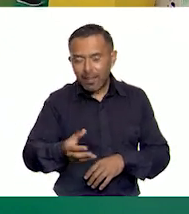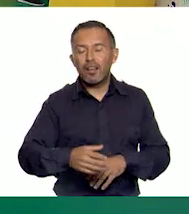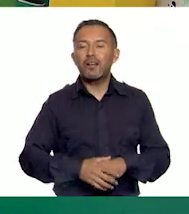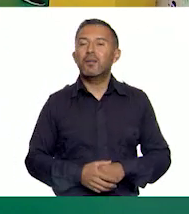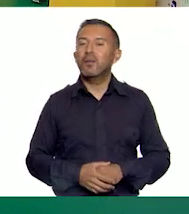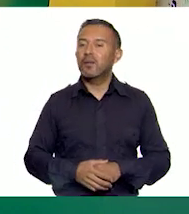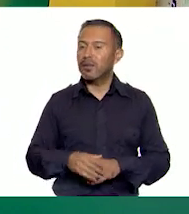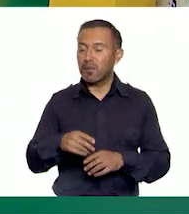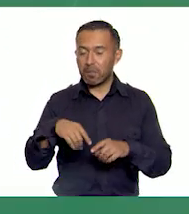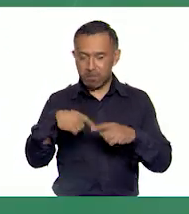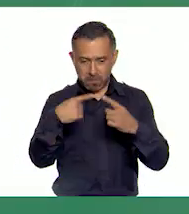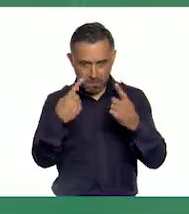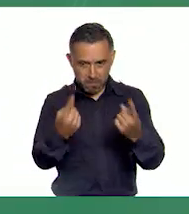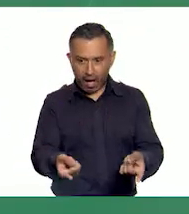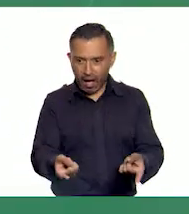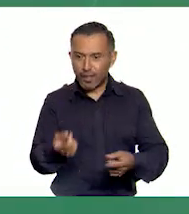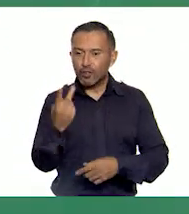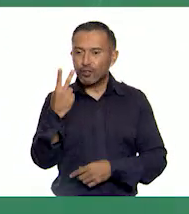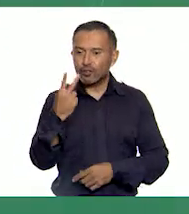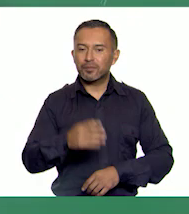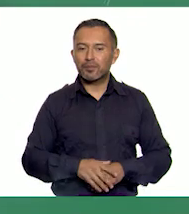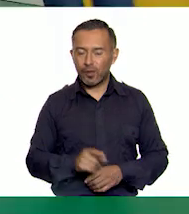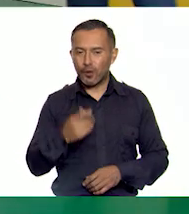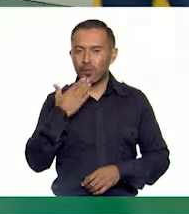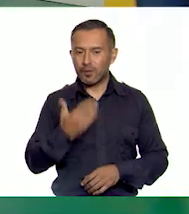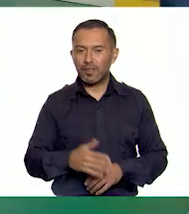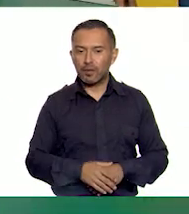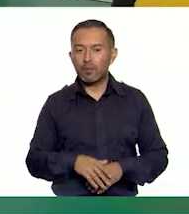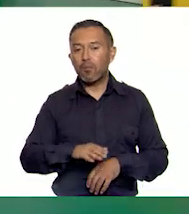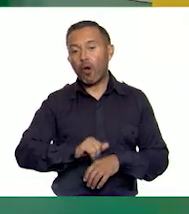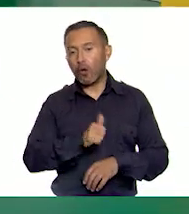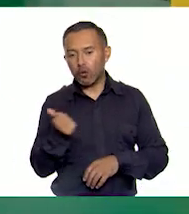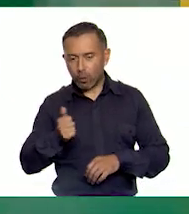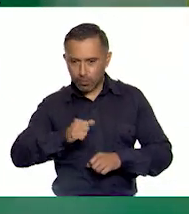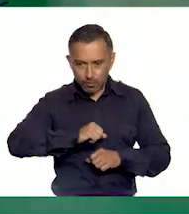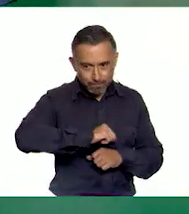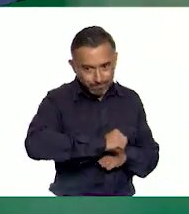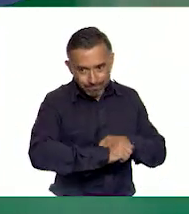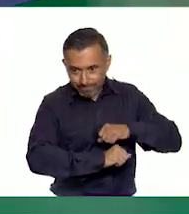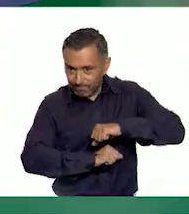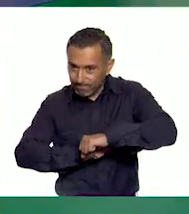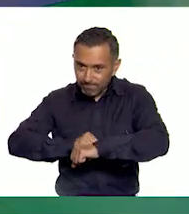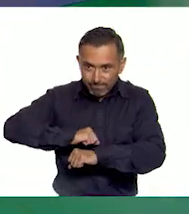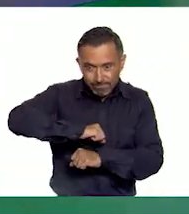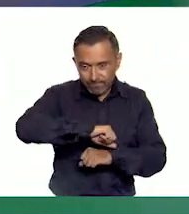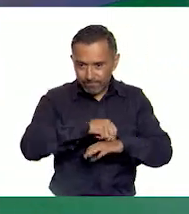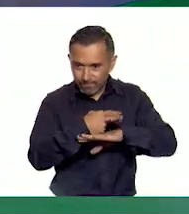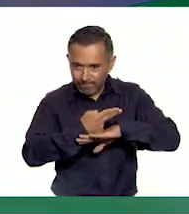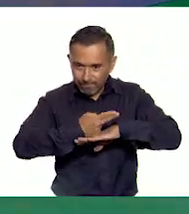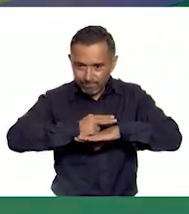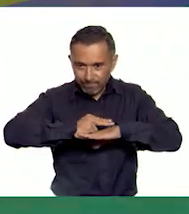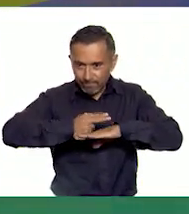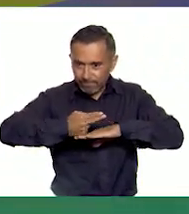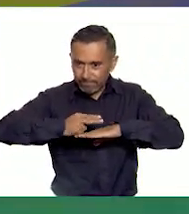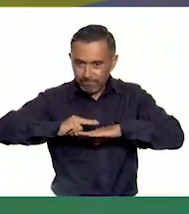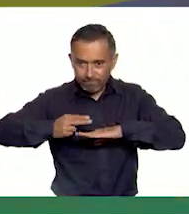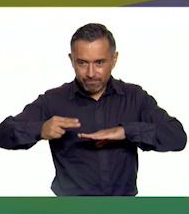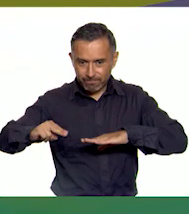Perfecto, ahora te propongo otro, vamos a ir reptando, nos desplazamos reptando sobre el tapete.